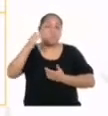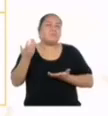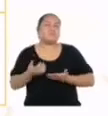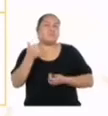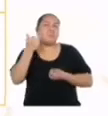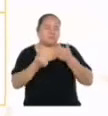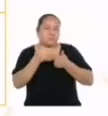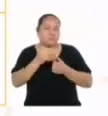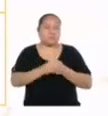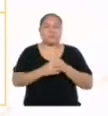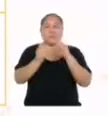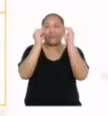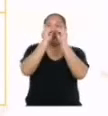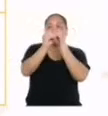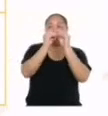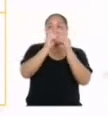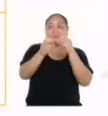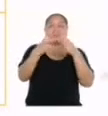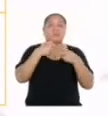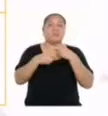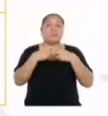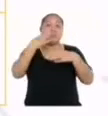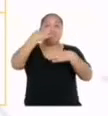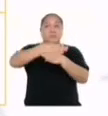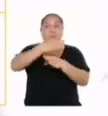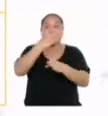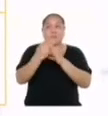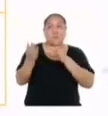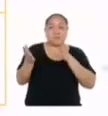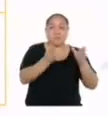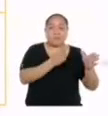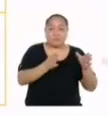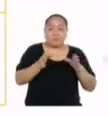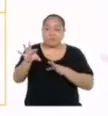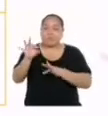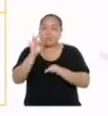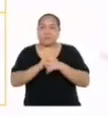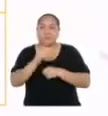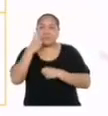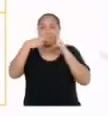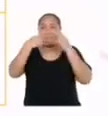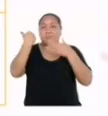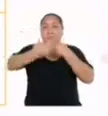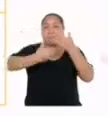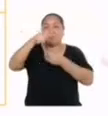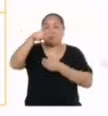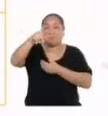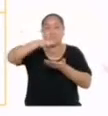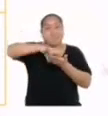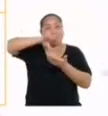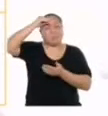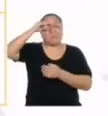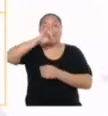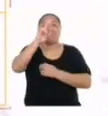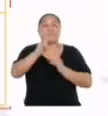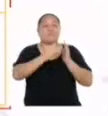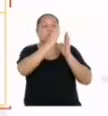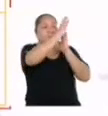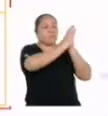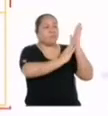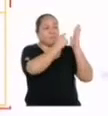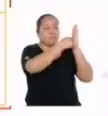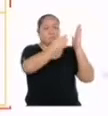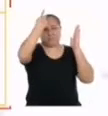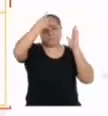Resuelve problemas de forma, movimiento y localización. Para ver el progreso de tus aprendizajes, utilizarás la ficha de